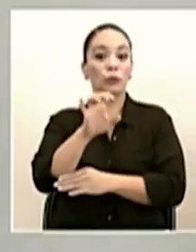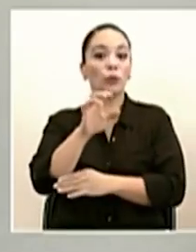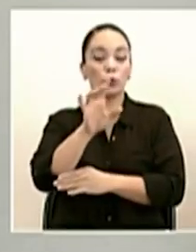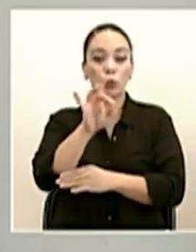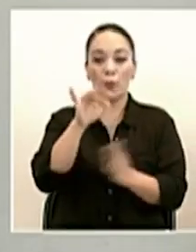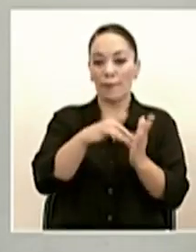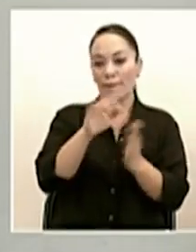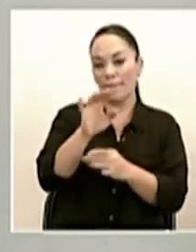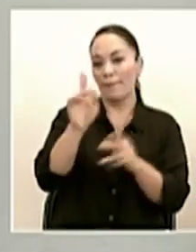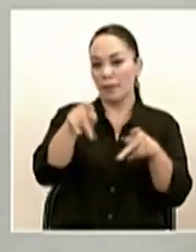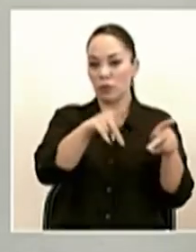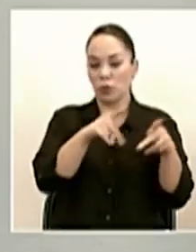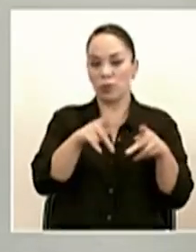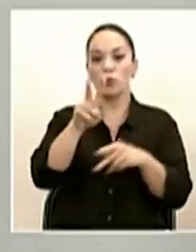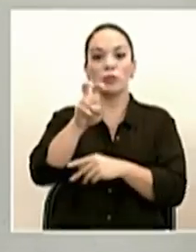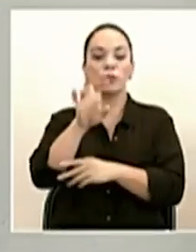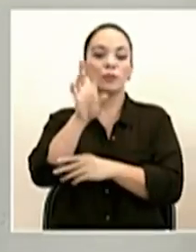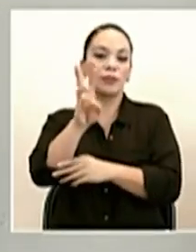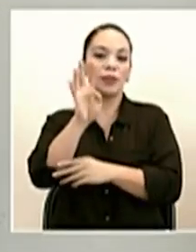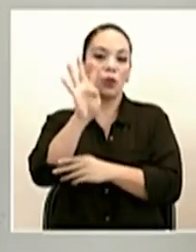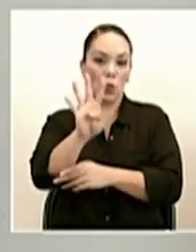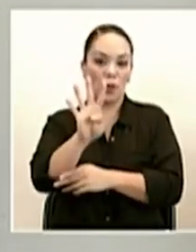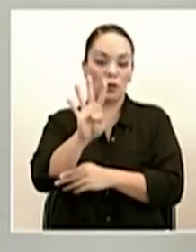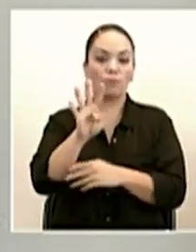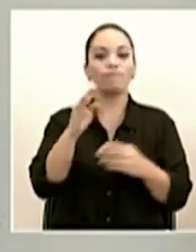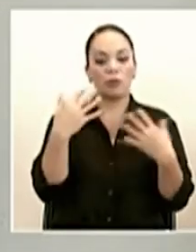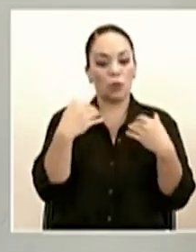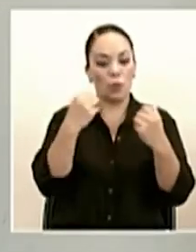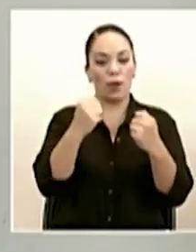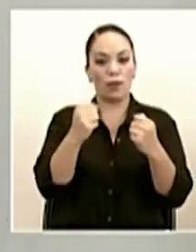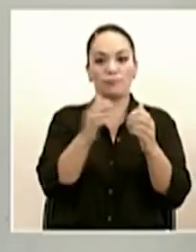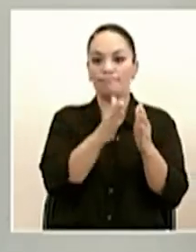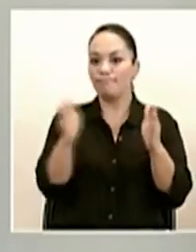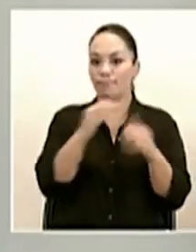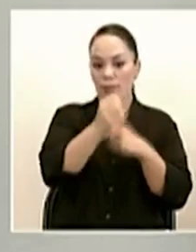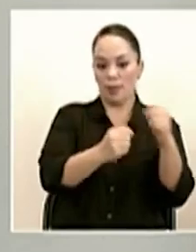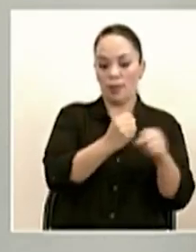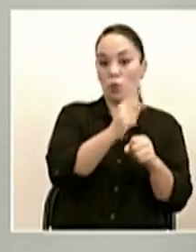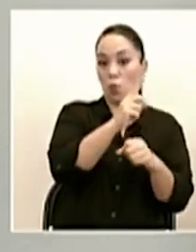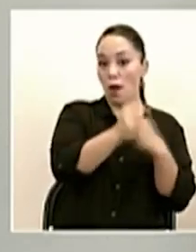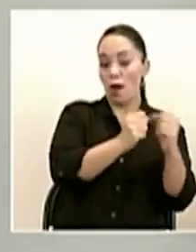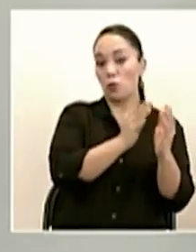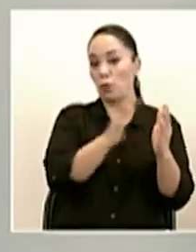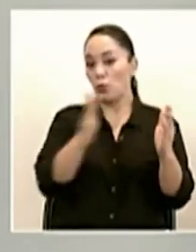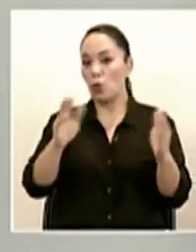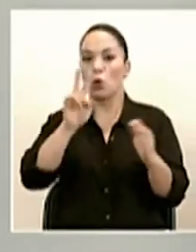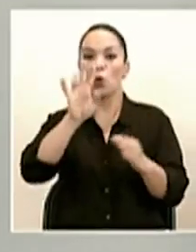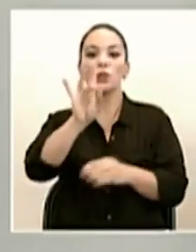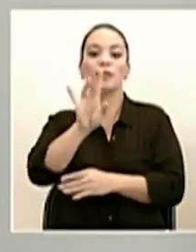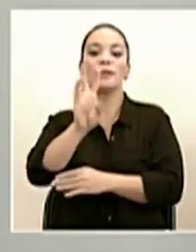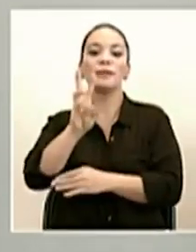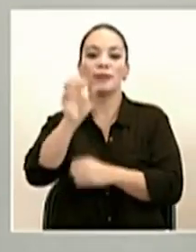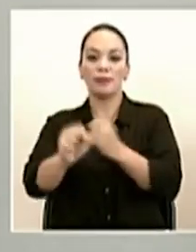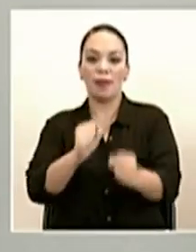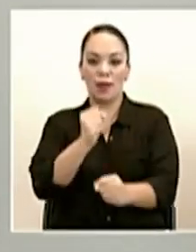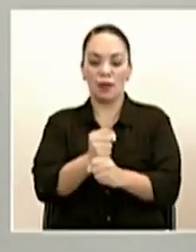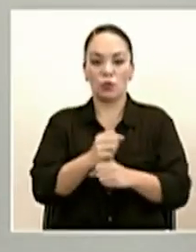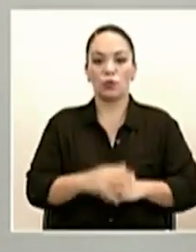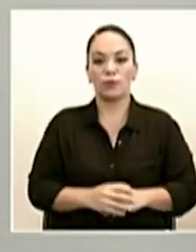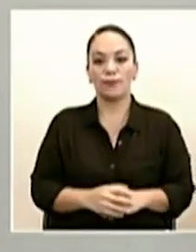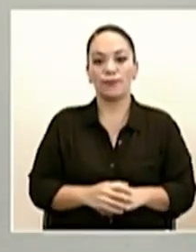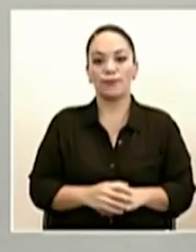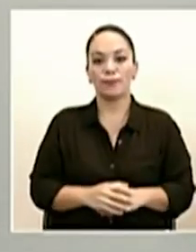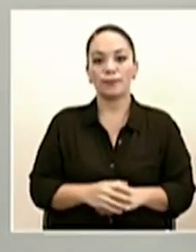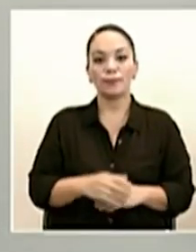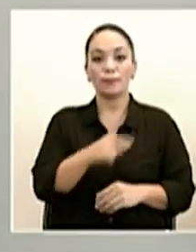264 se registran como recuperadas con un rango de edad que va desde el año hasta los 86 años, de los